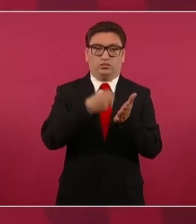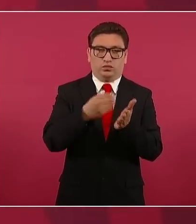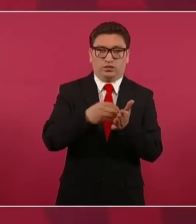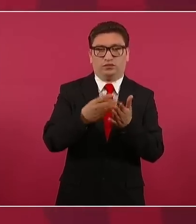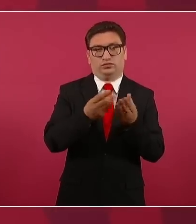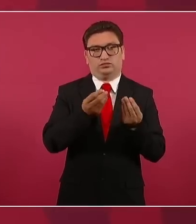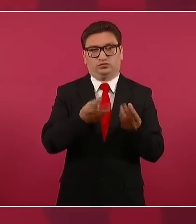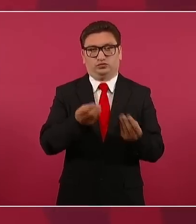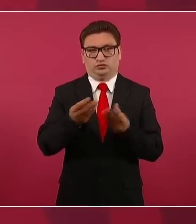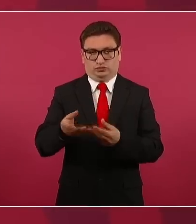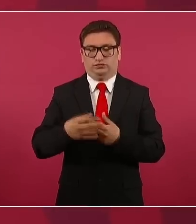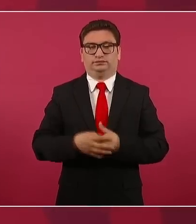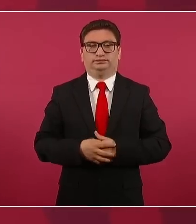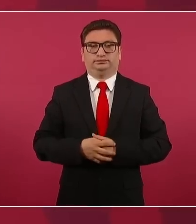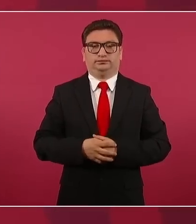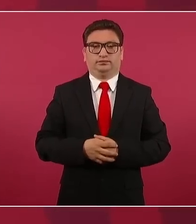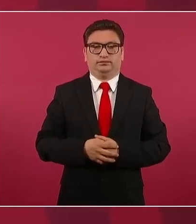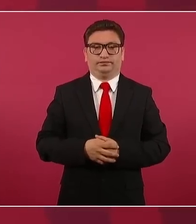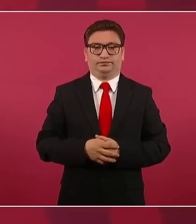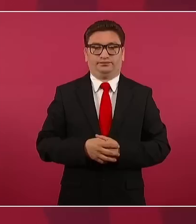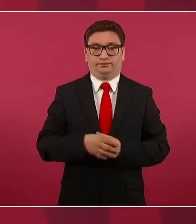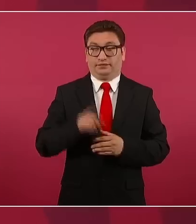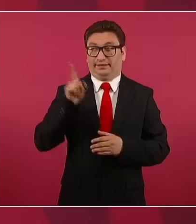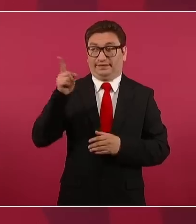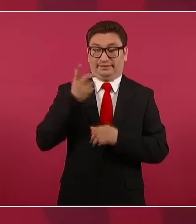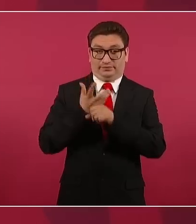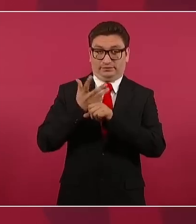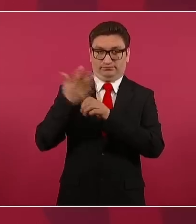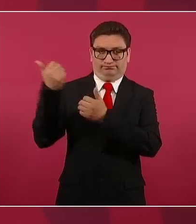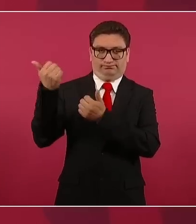esto de Estados Unidos.